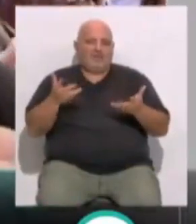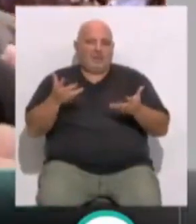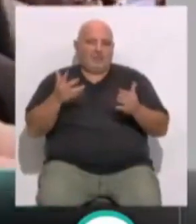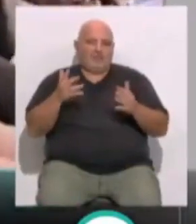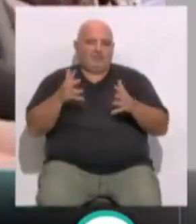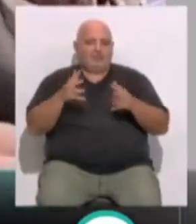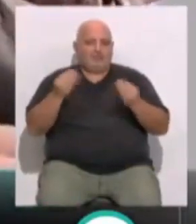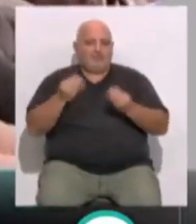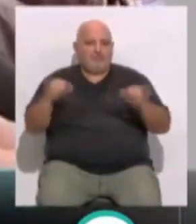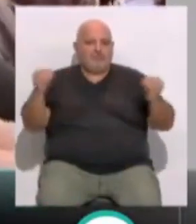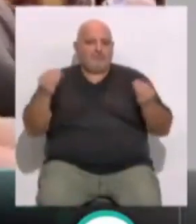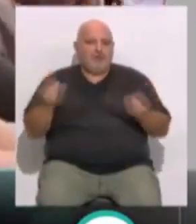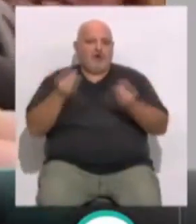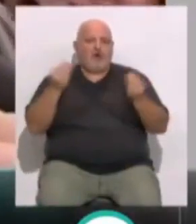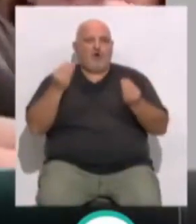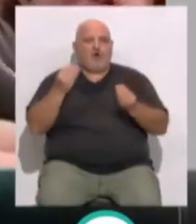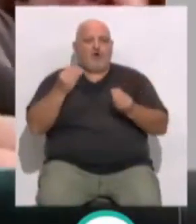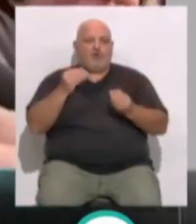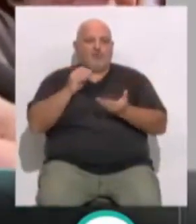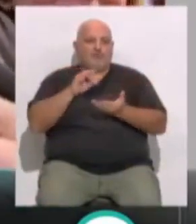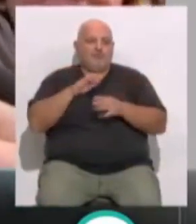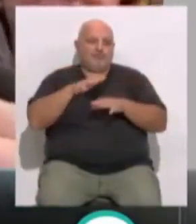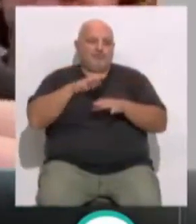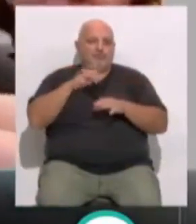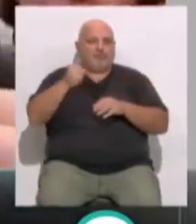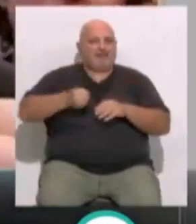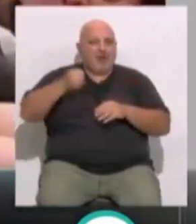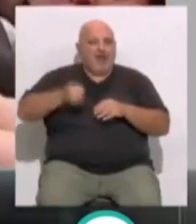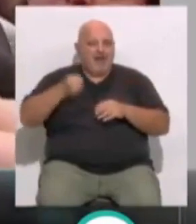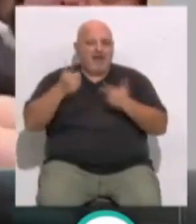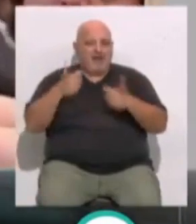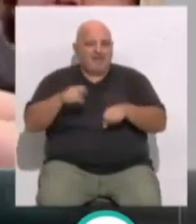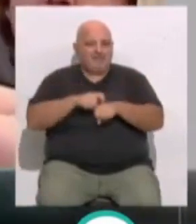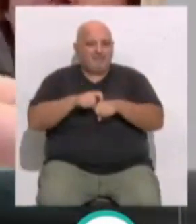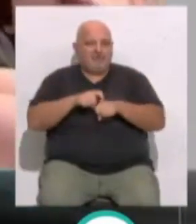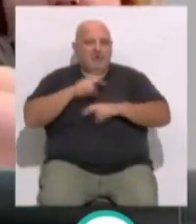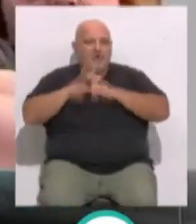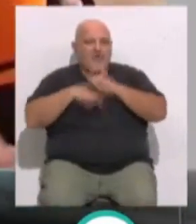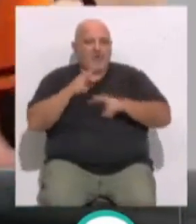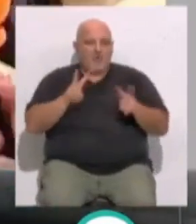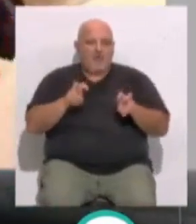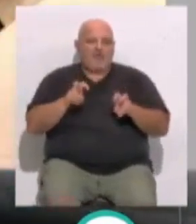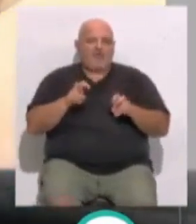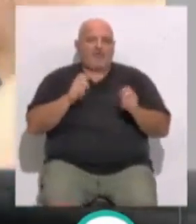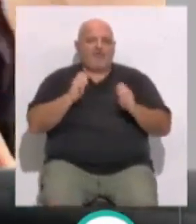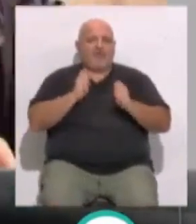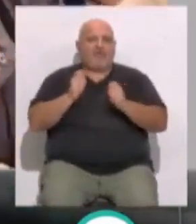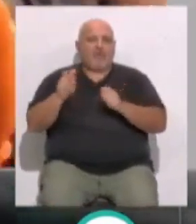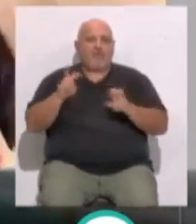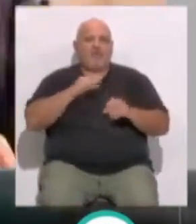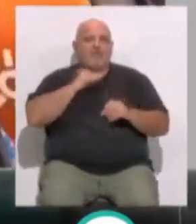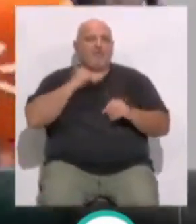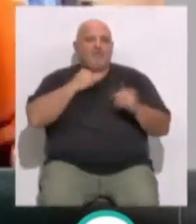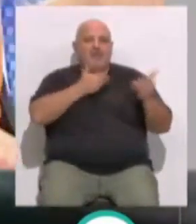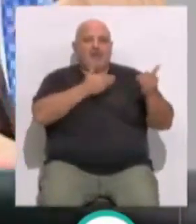muchos aspectos, en el patrimonial, en el aspecto de la pastoral también, donde también hubo una gran renovación. Ordenó muchos sacerdotes, se